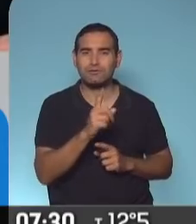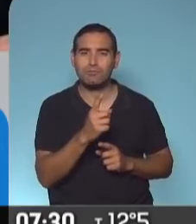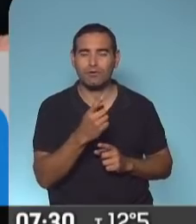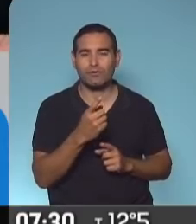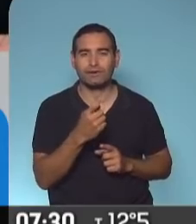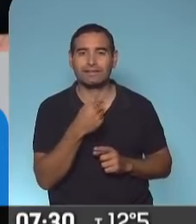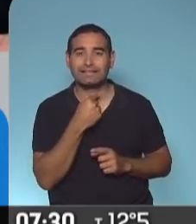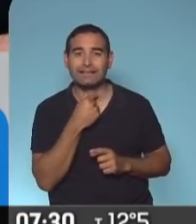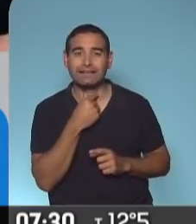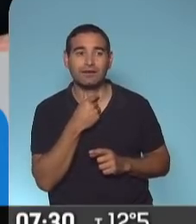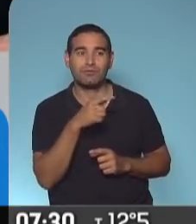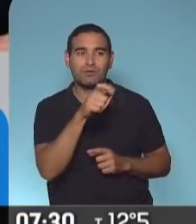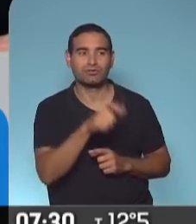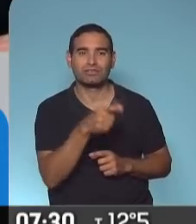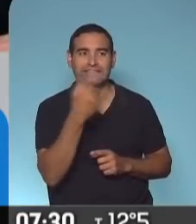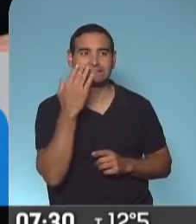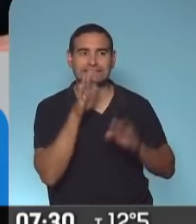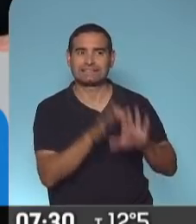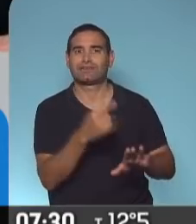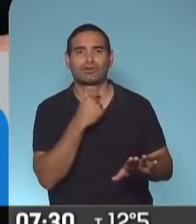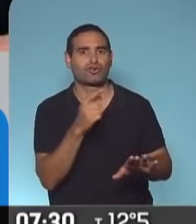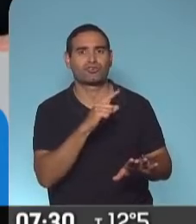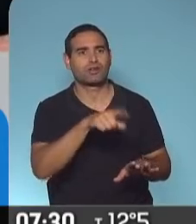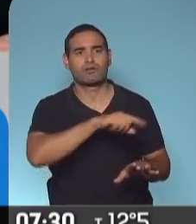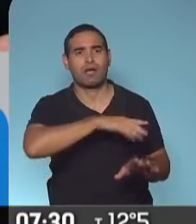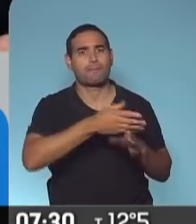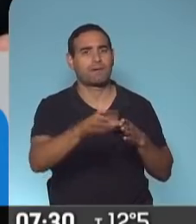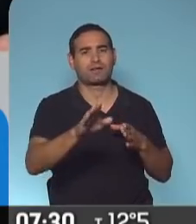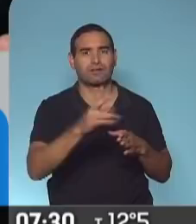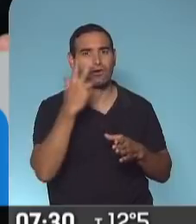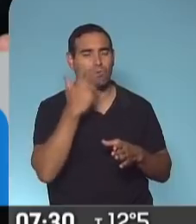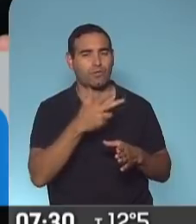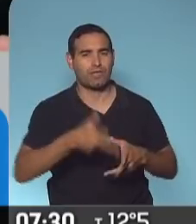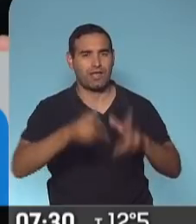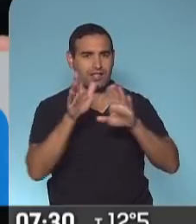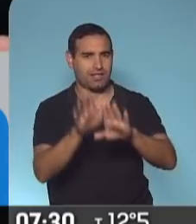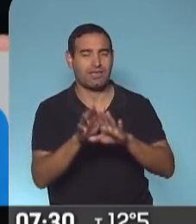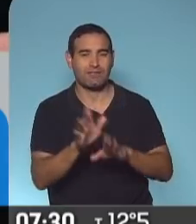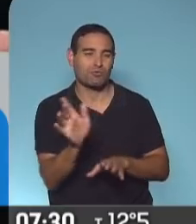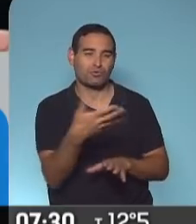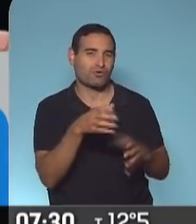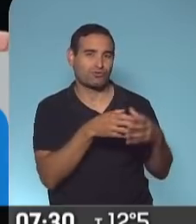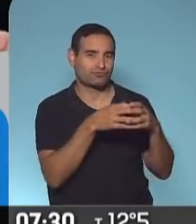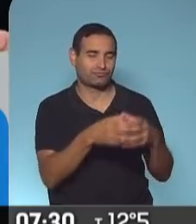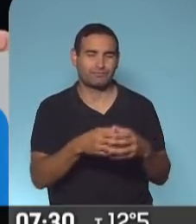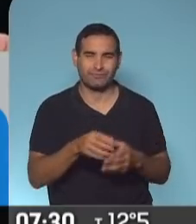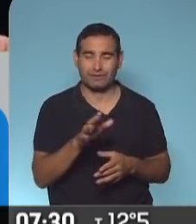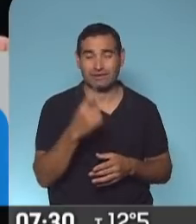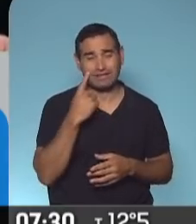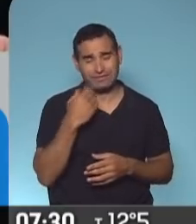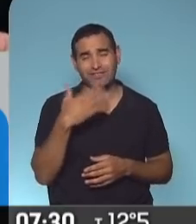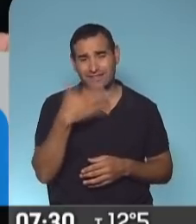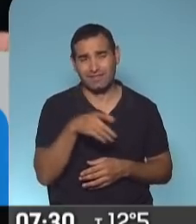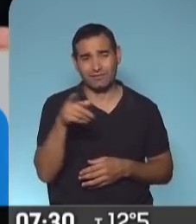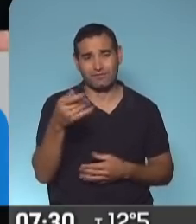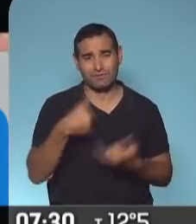de que él no fuera alojado ahí, se quería ir a un hotel, y acá los hoteles cerraron todos en situación de cuarentena. Ahora, Intendente, entiendo lo que